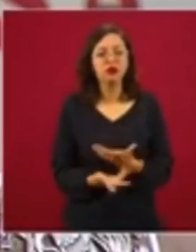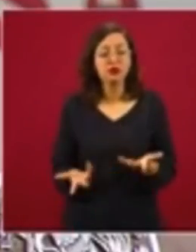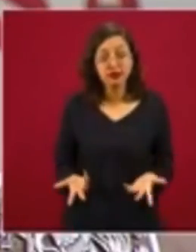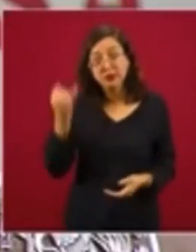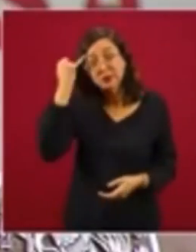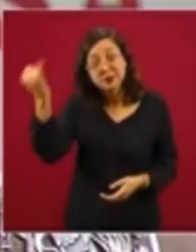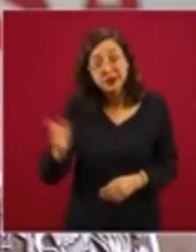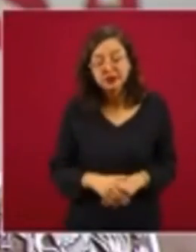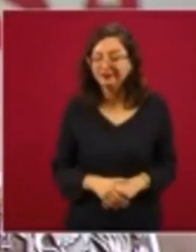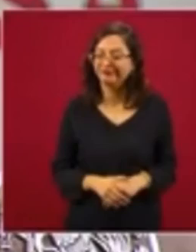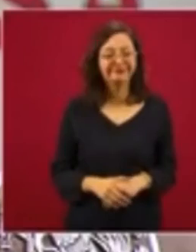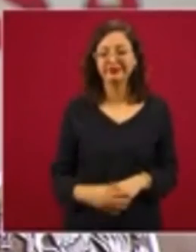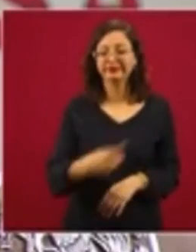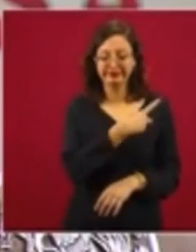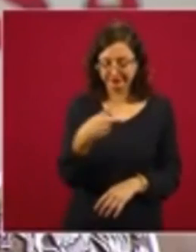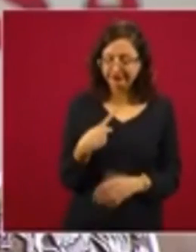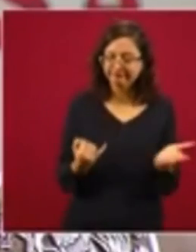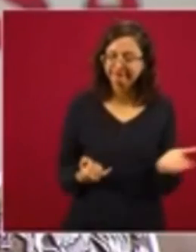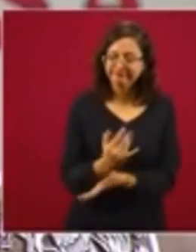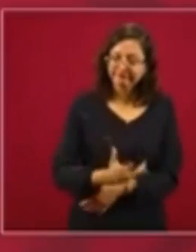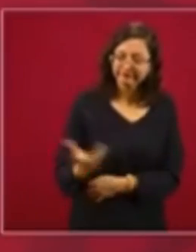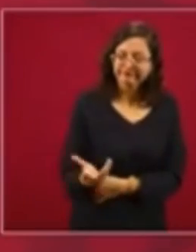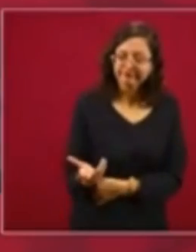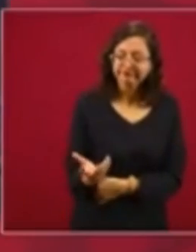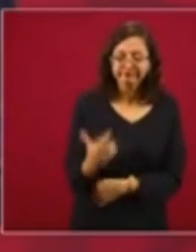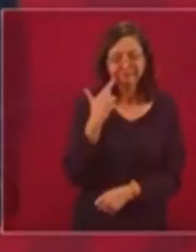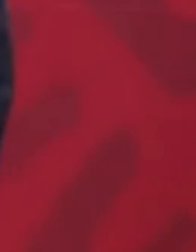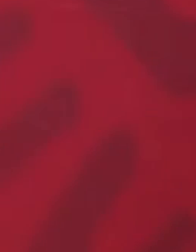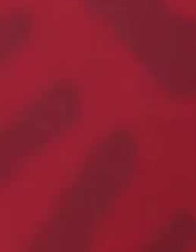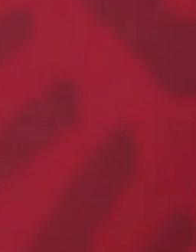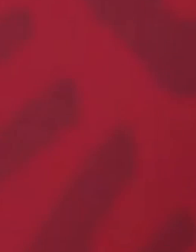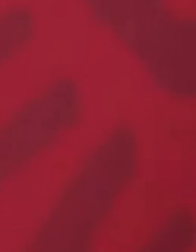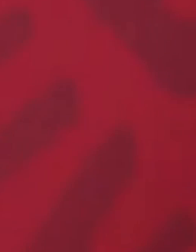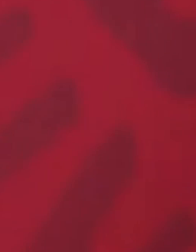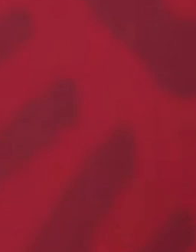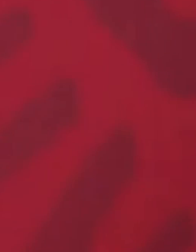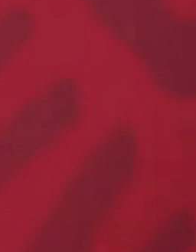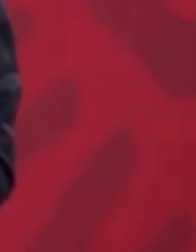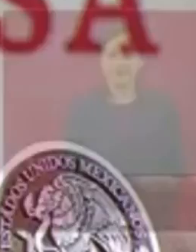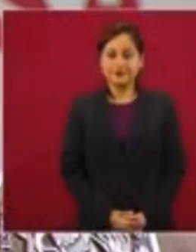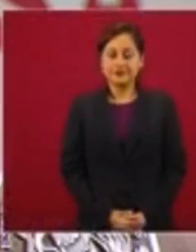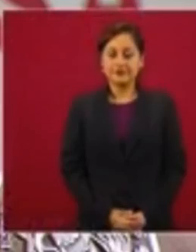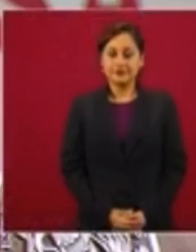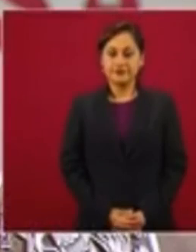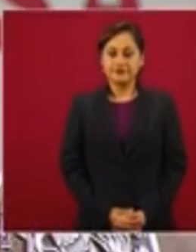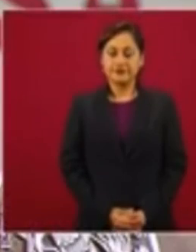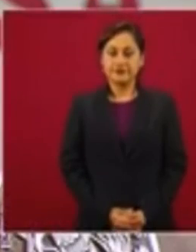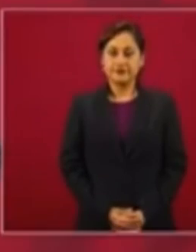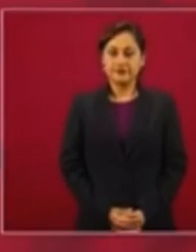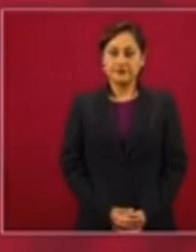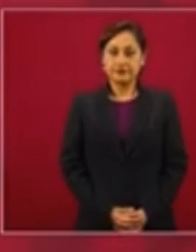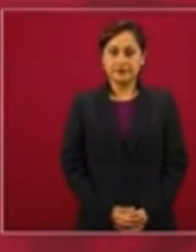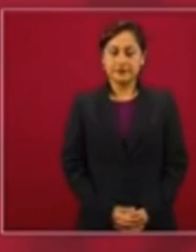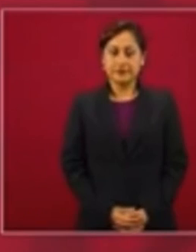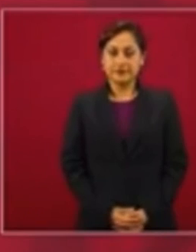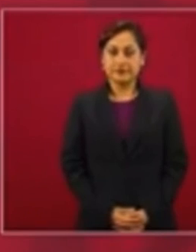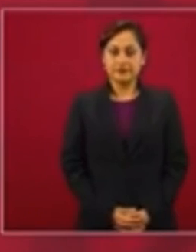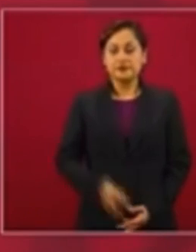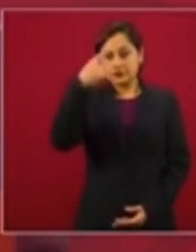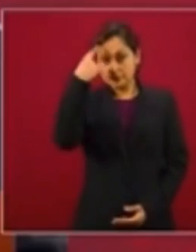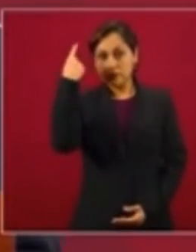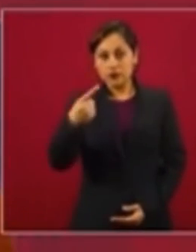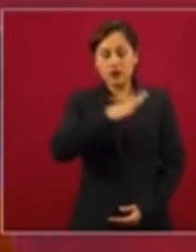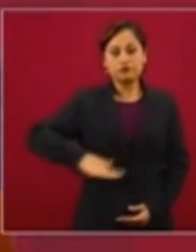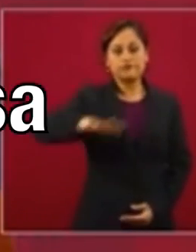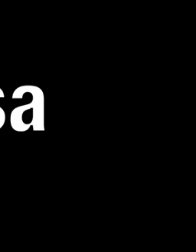Entonces hay que actuar con responsabilidad y apretarnos primero nosotros el cinturón para tener